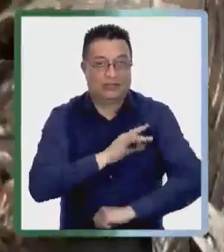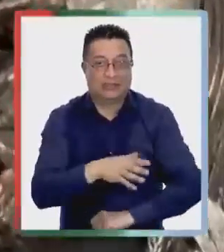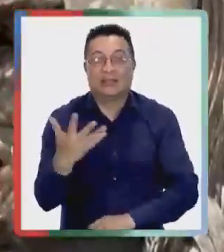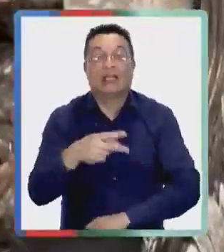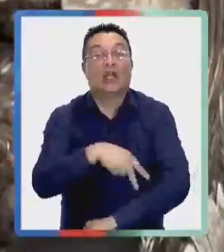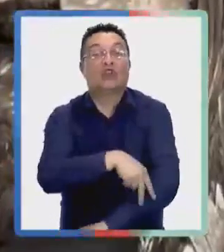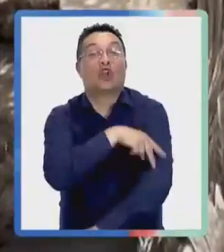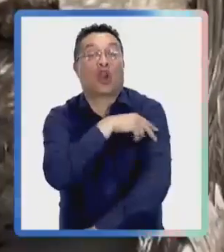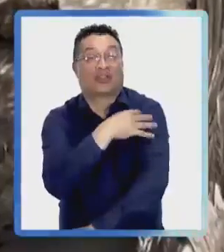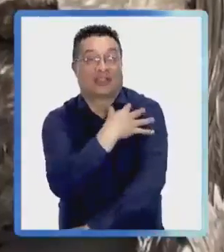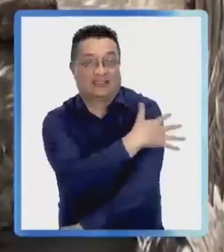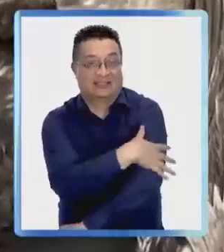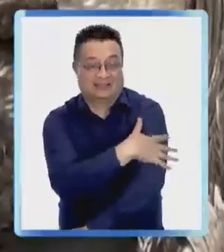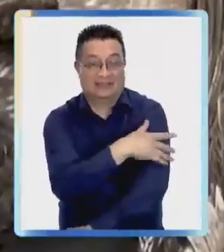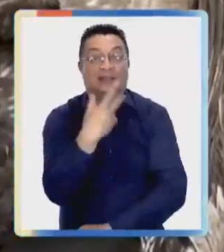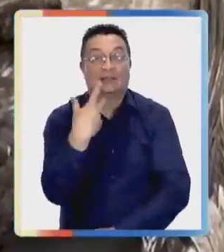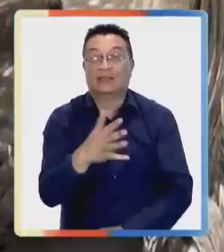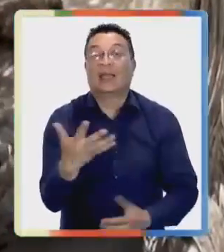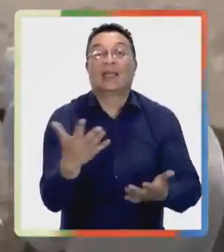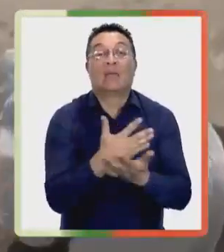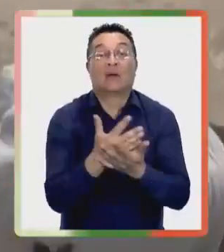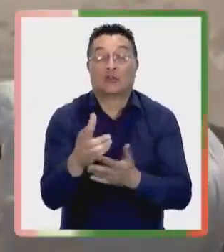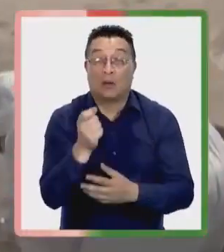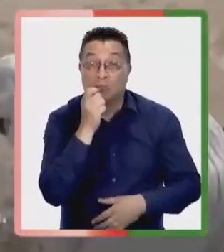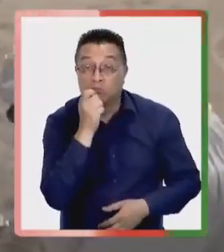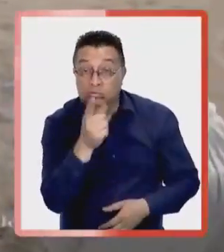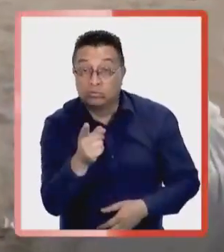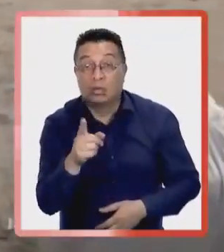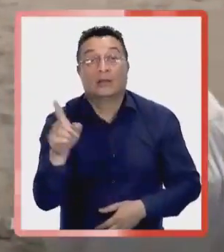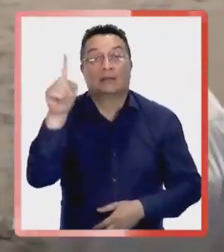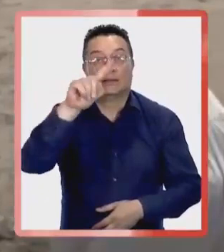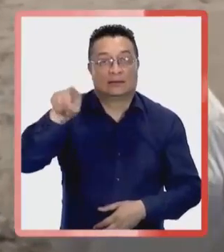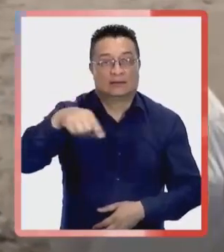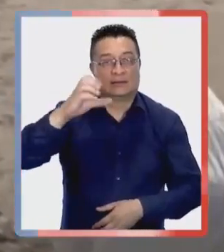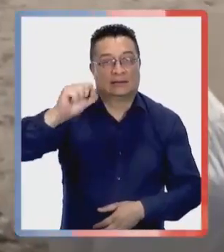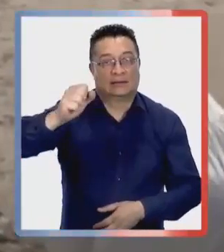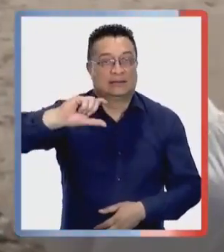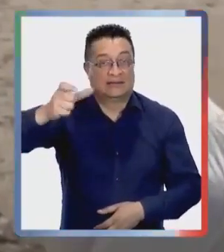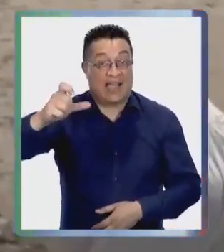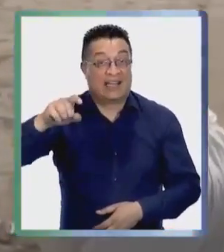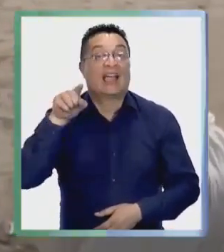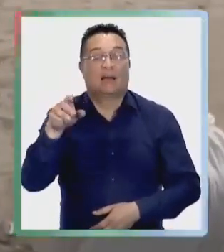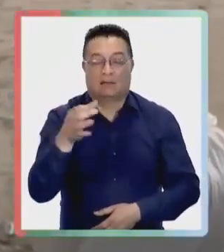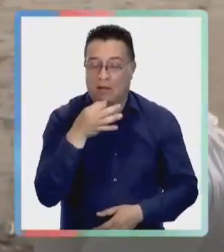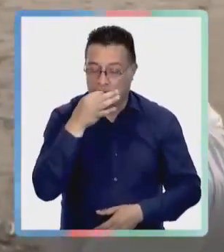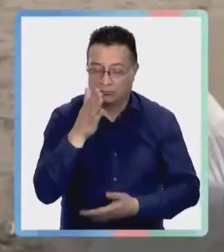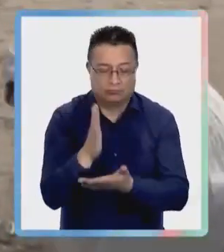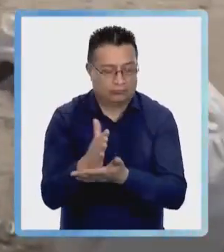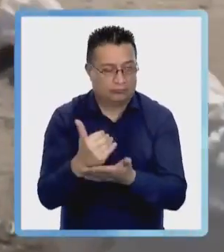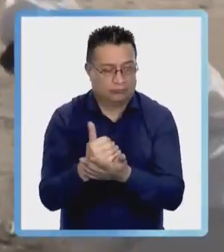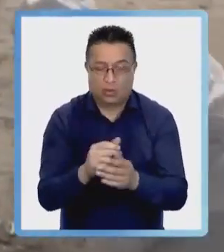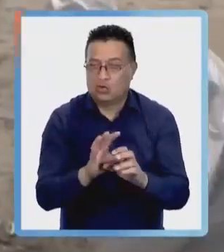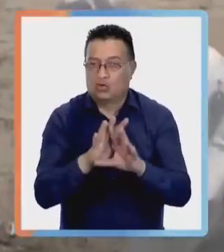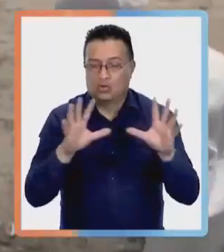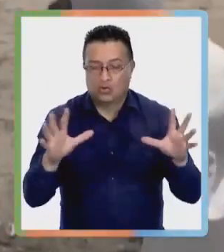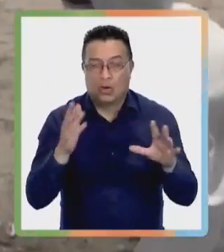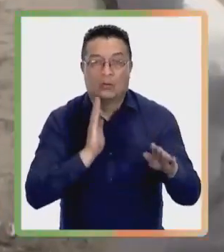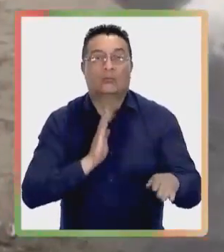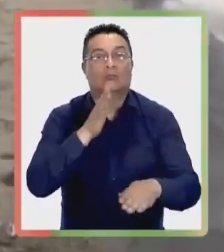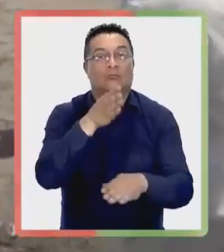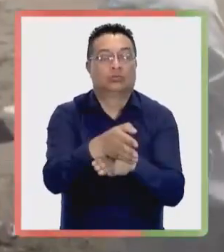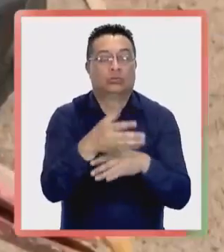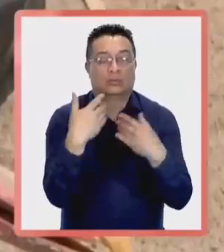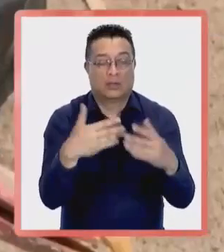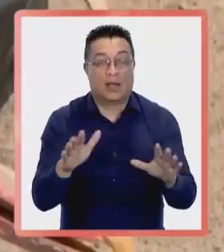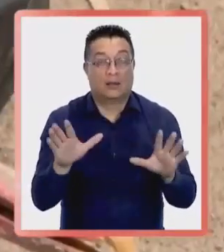zonas costeras. ¿Qué ocurrió en el norte de Chile? Una vez recibidas las denuncias, el Servicio Agrícola y Ganadero, bajo estrictas medidas de